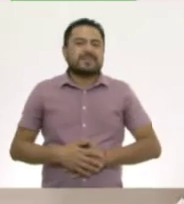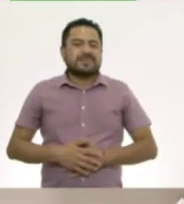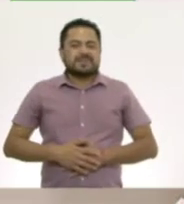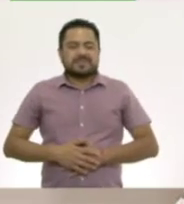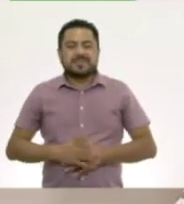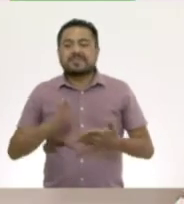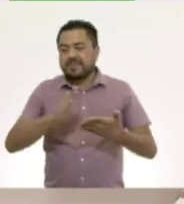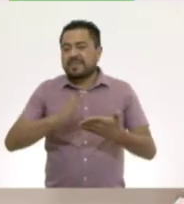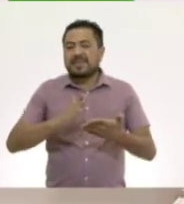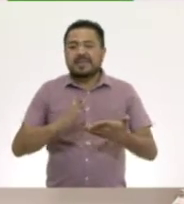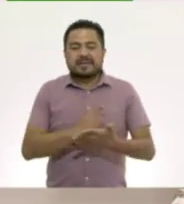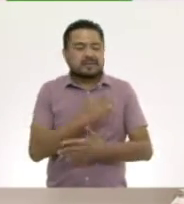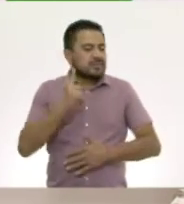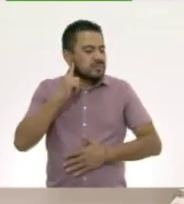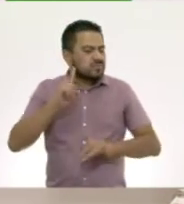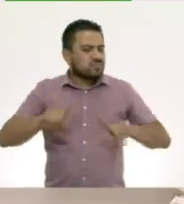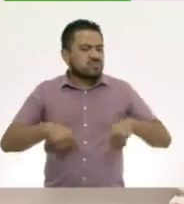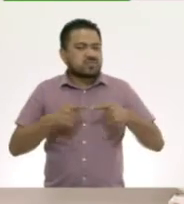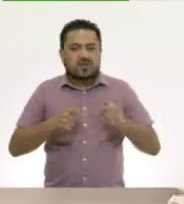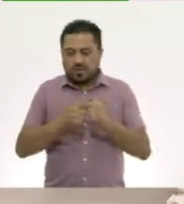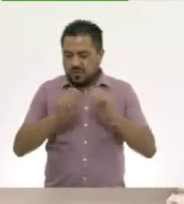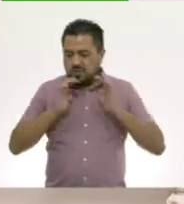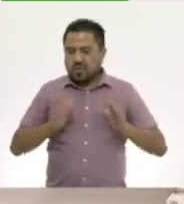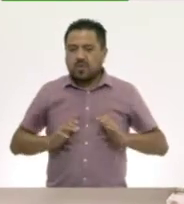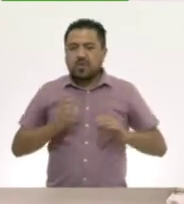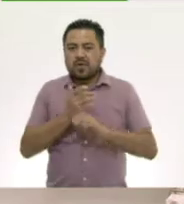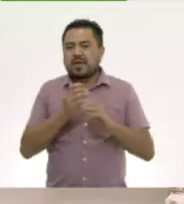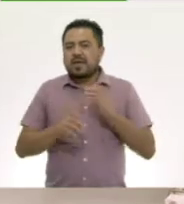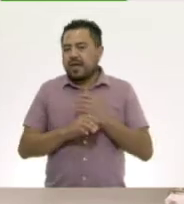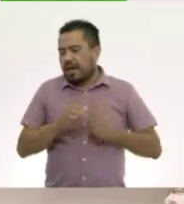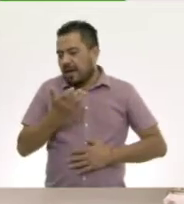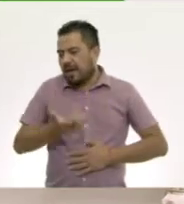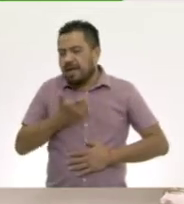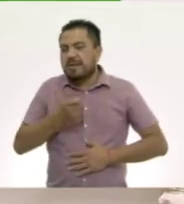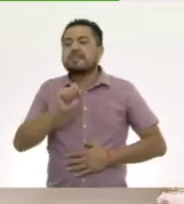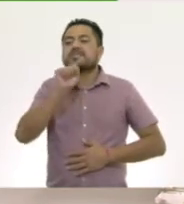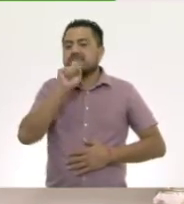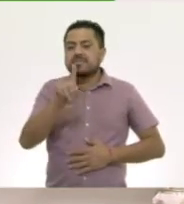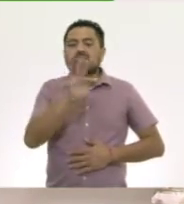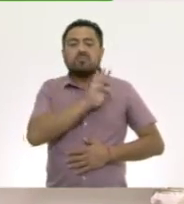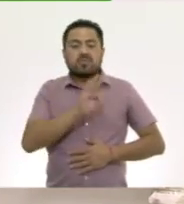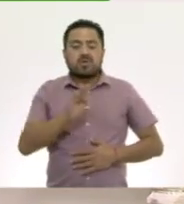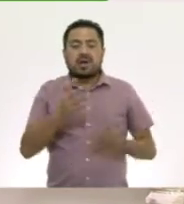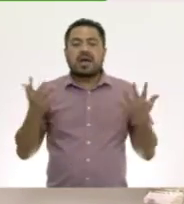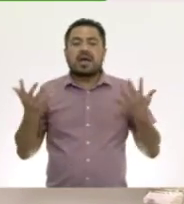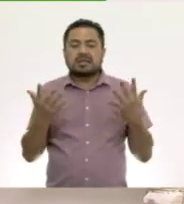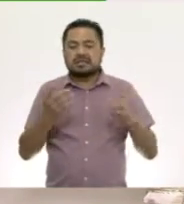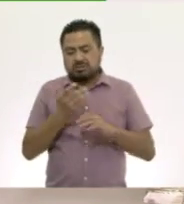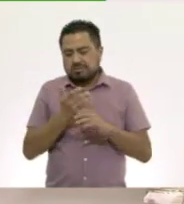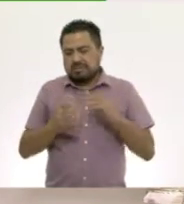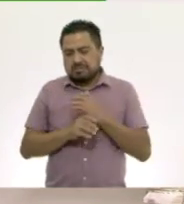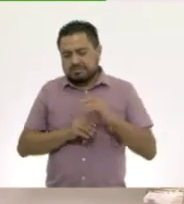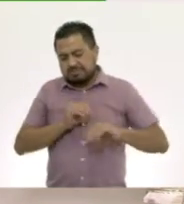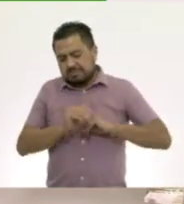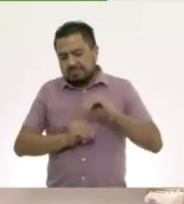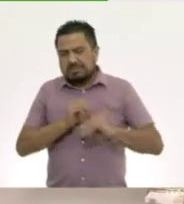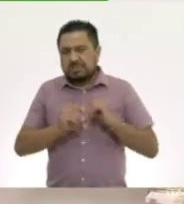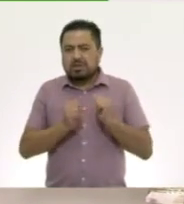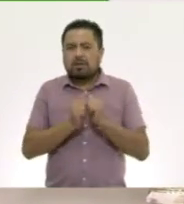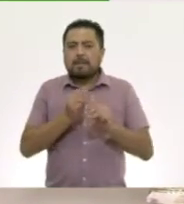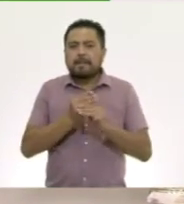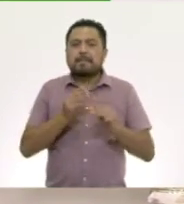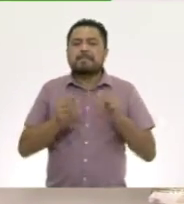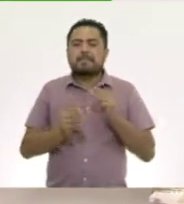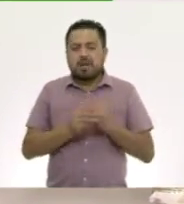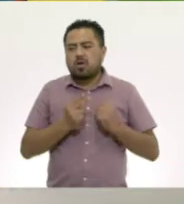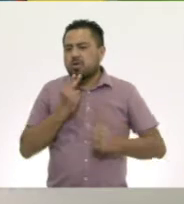Además de producir ritmos con nuestro cuerpo y objetos cotidianos, también podemos hacer instrumentos musicales con material de